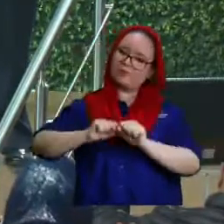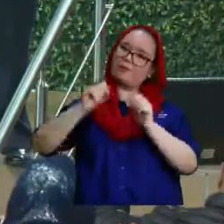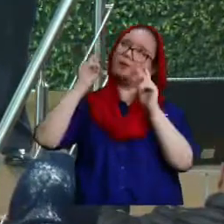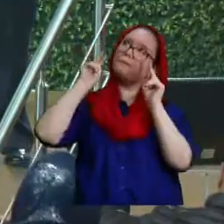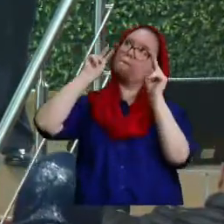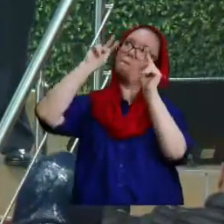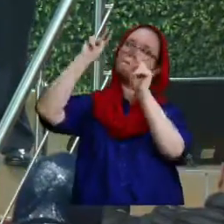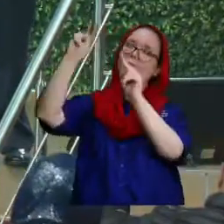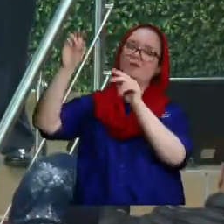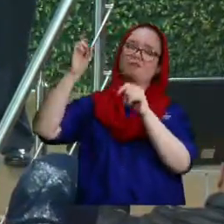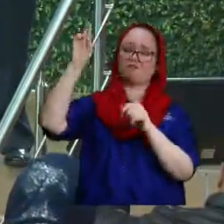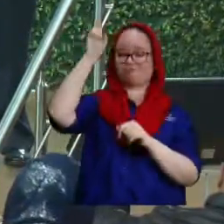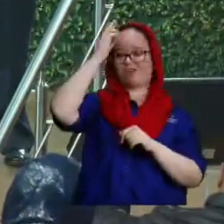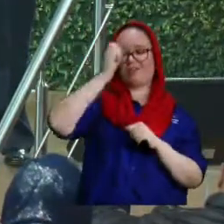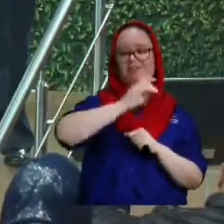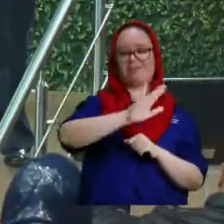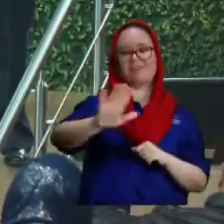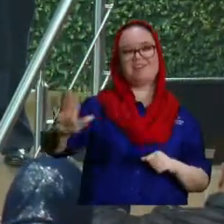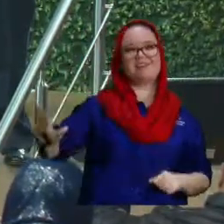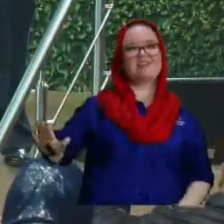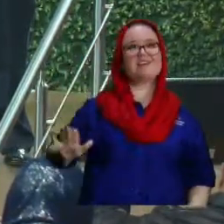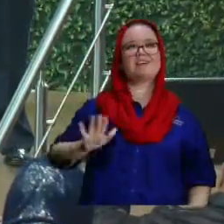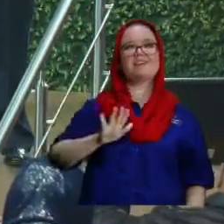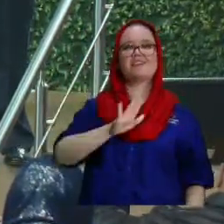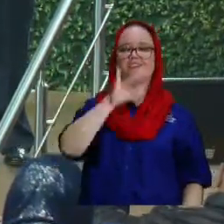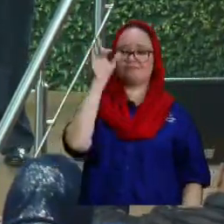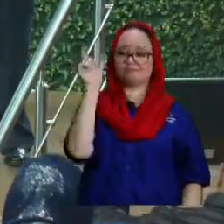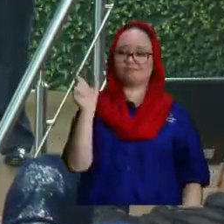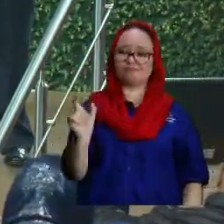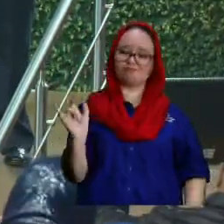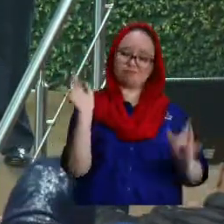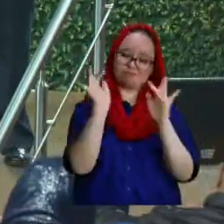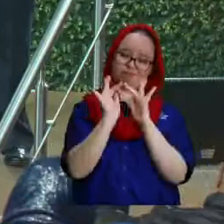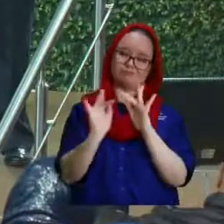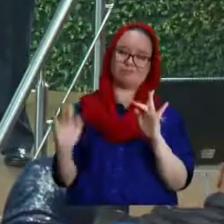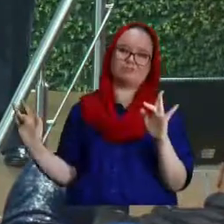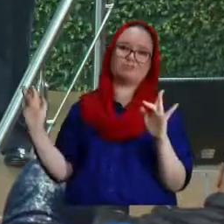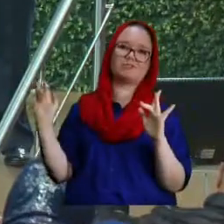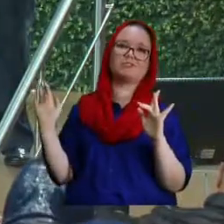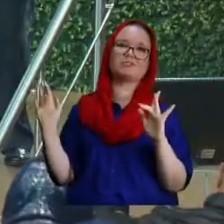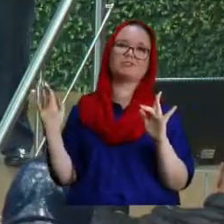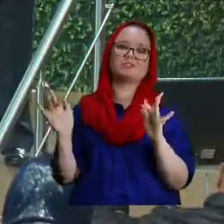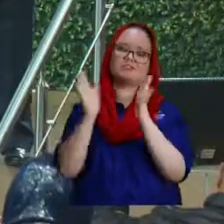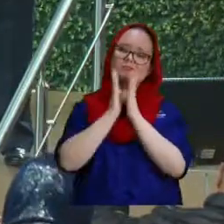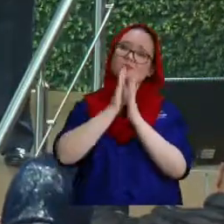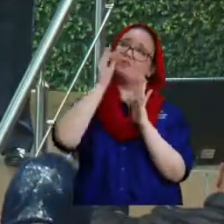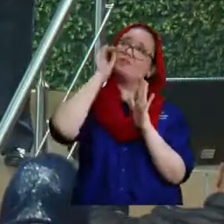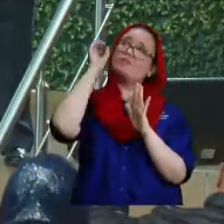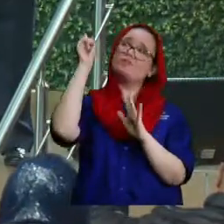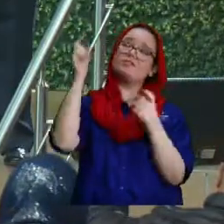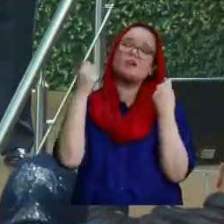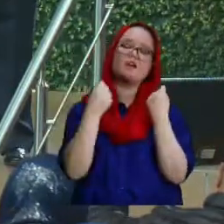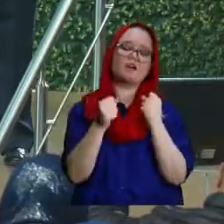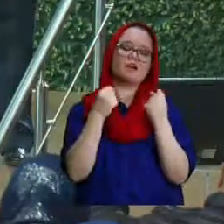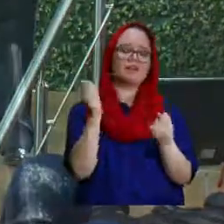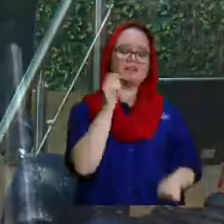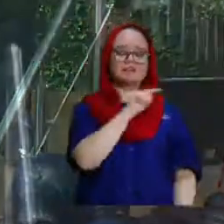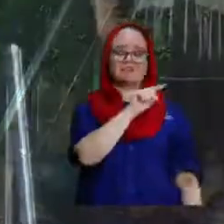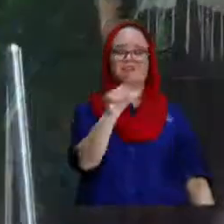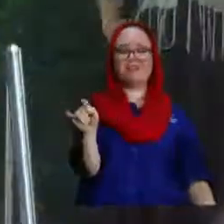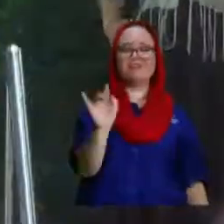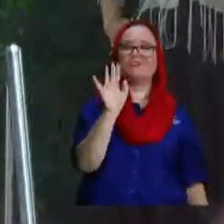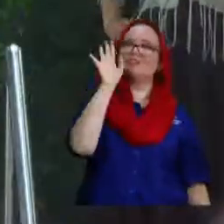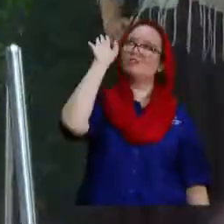ver el reino invisible Señor en el nombre de Jesús te lo rojo con todo mi corazón haz de ellos Señor tus